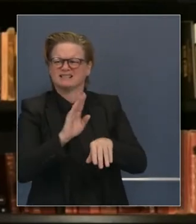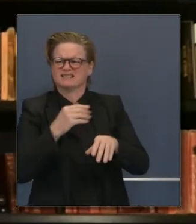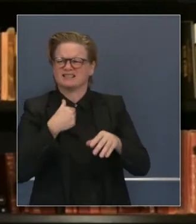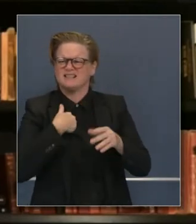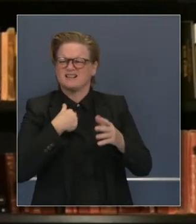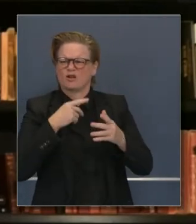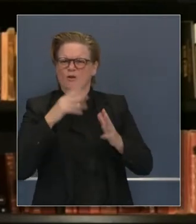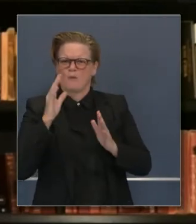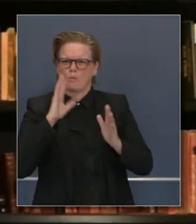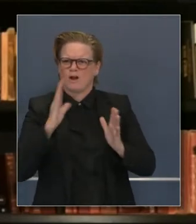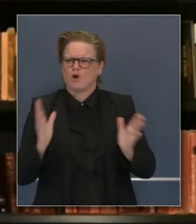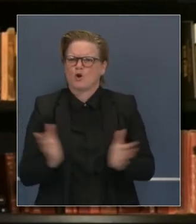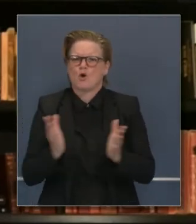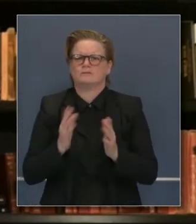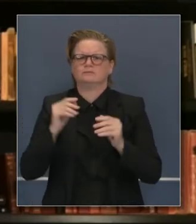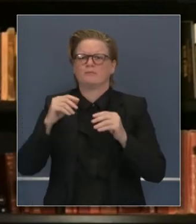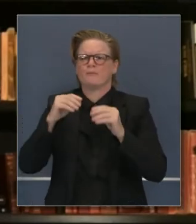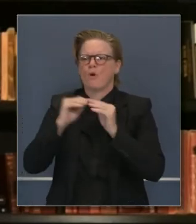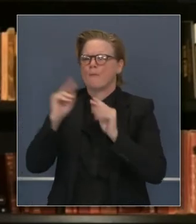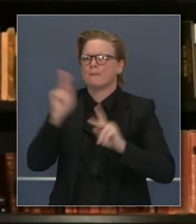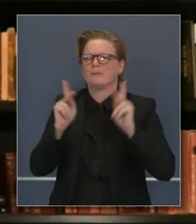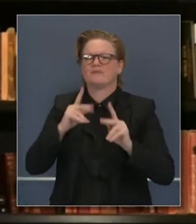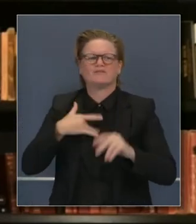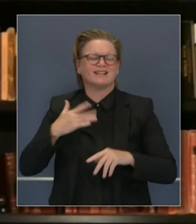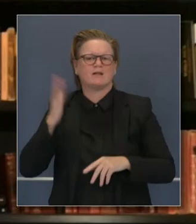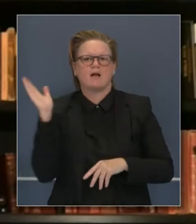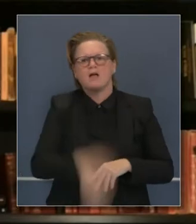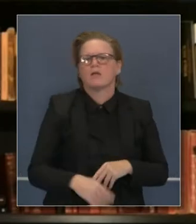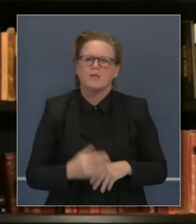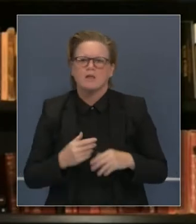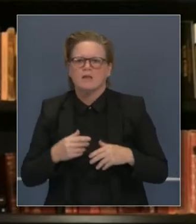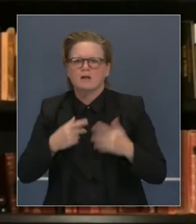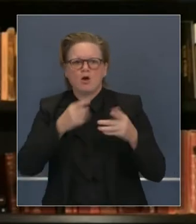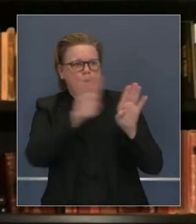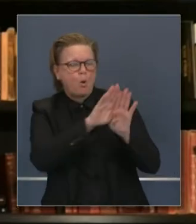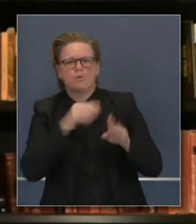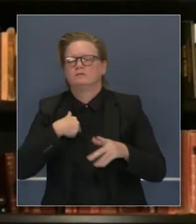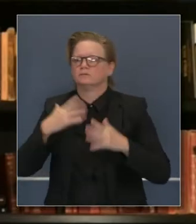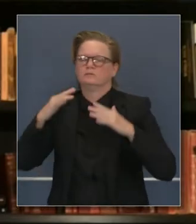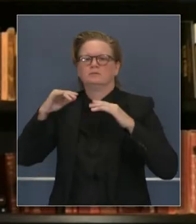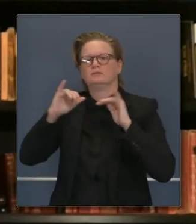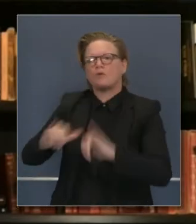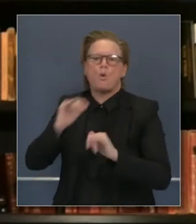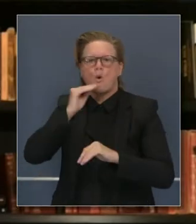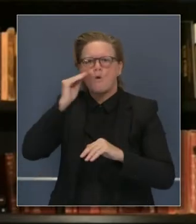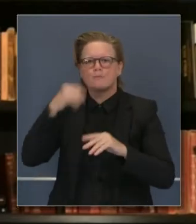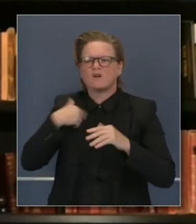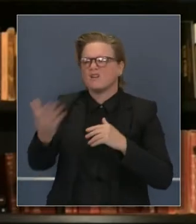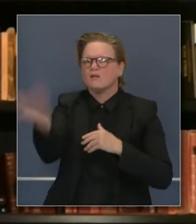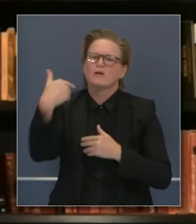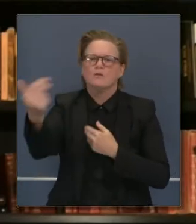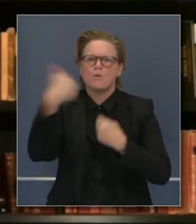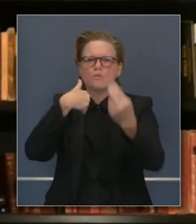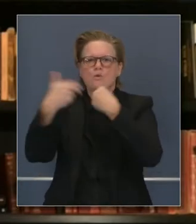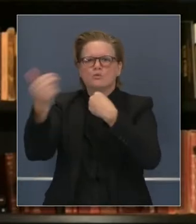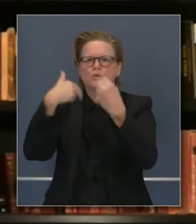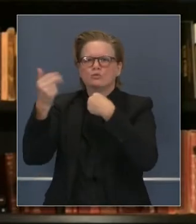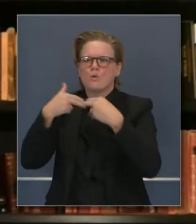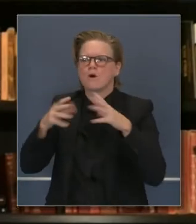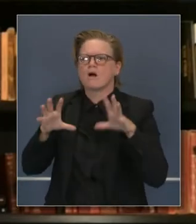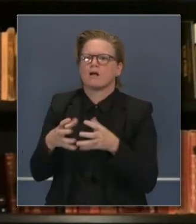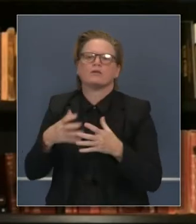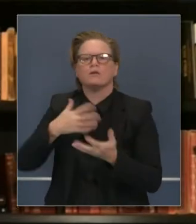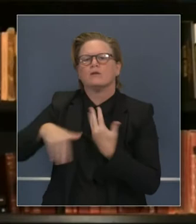más reuniones en o en casas? ¿Qué pruebas tiene usted que cerrar cosas como barberías? En realidad va a lograr lo que